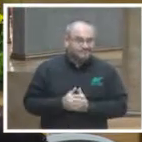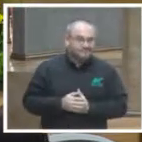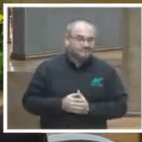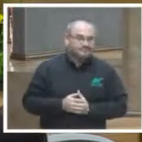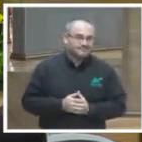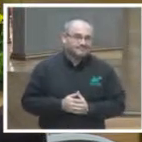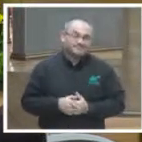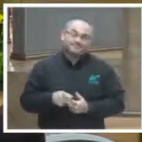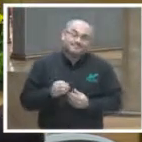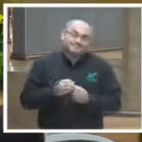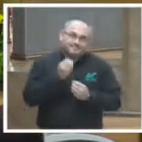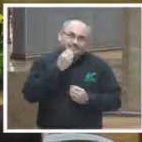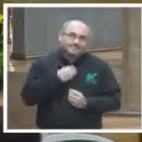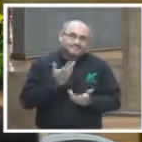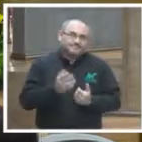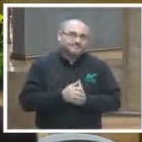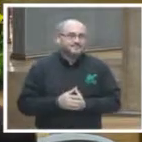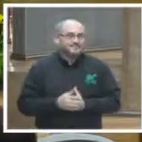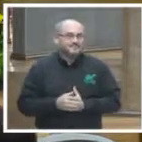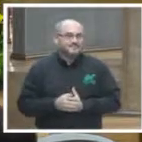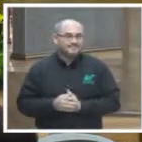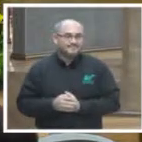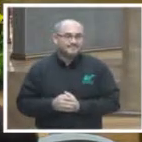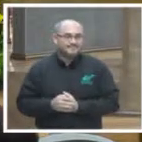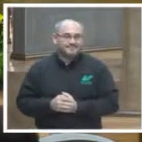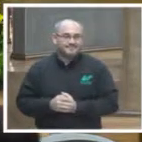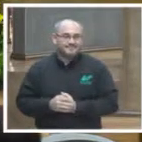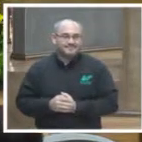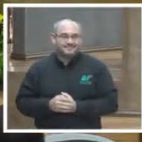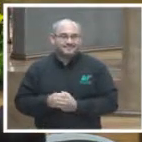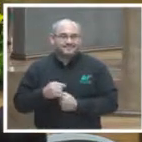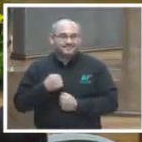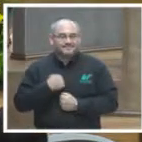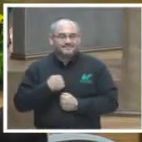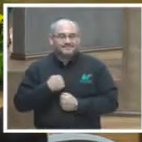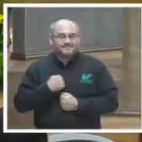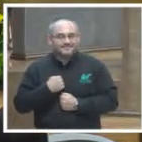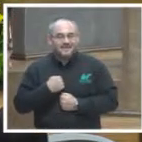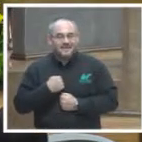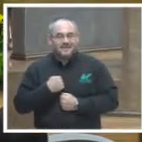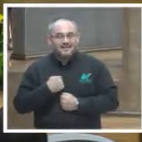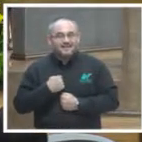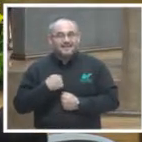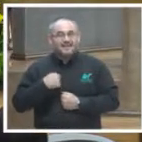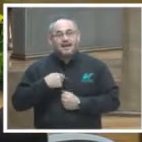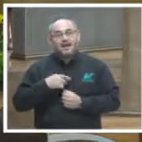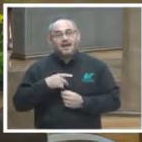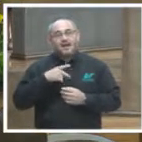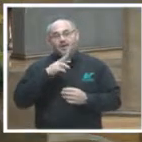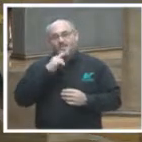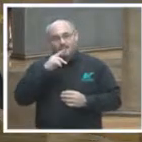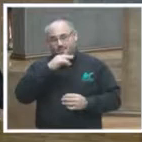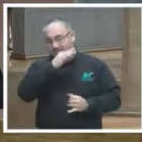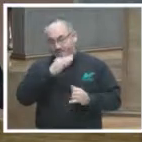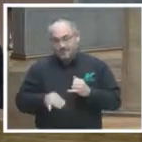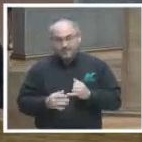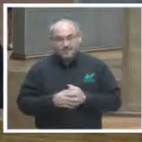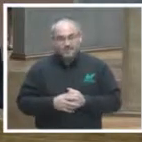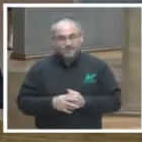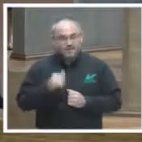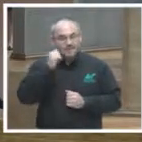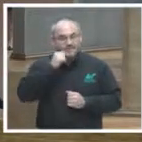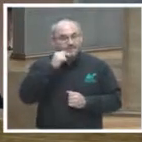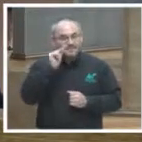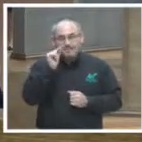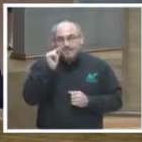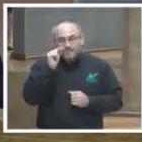en fin y voy a la ventaja de ser el último es que siempre queda poco tiempo